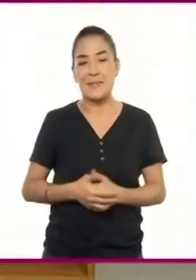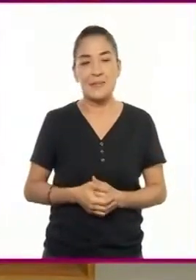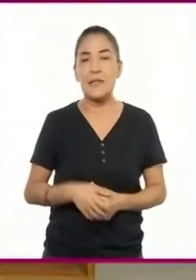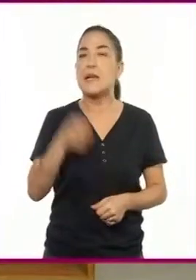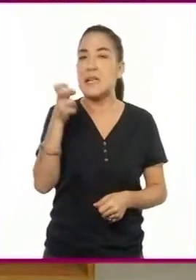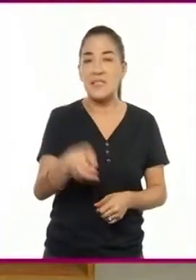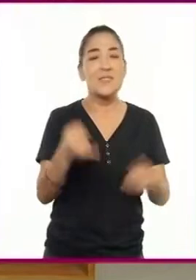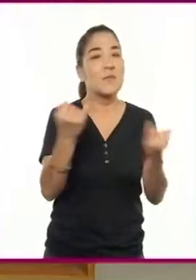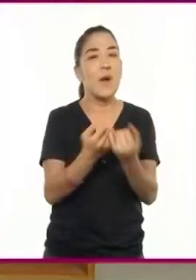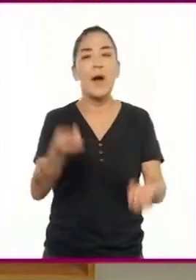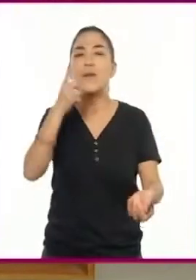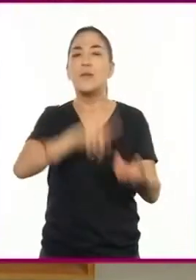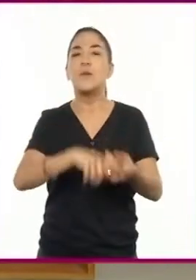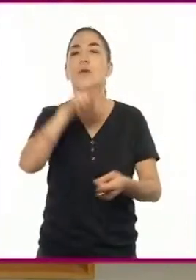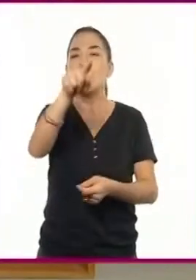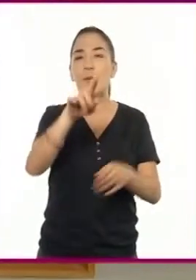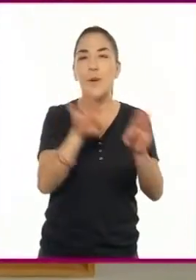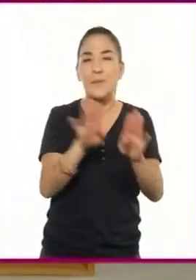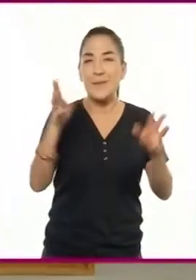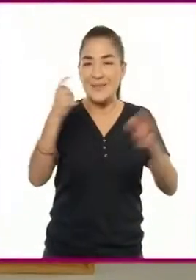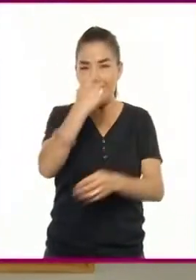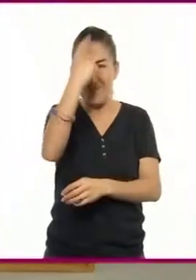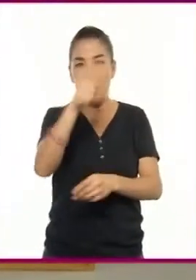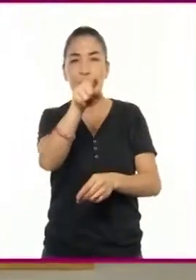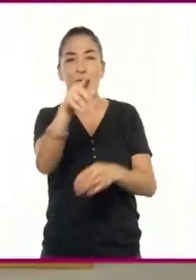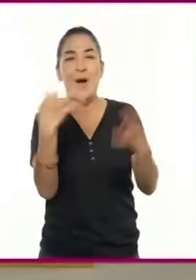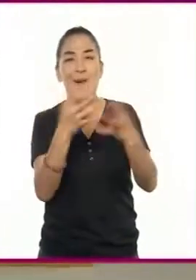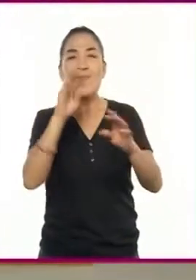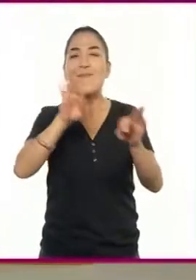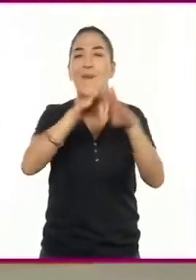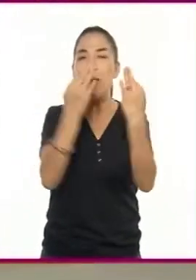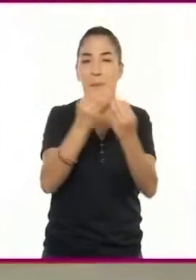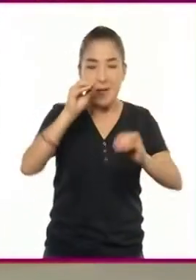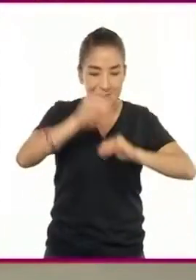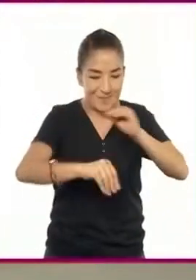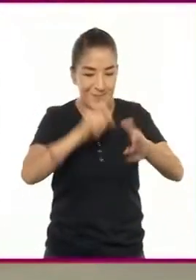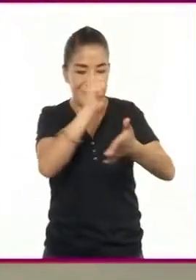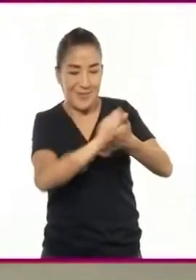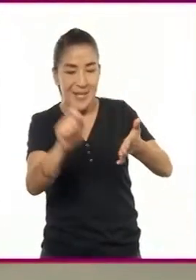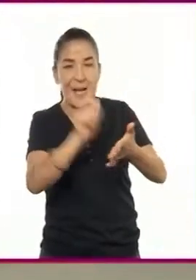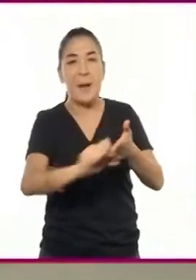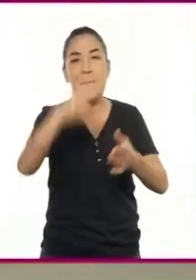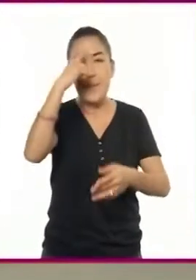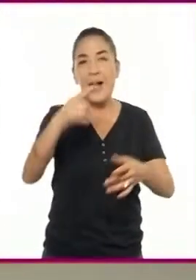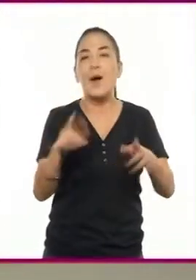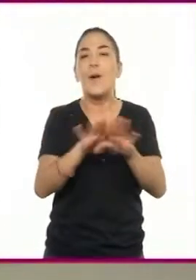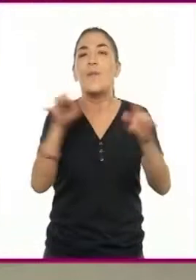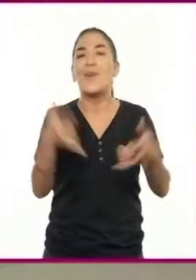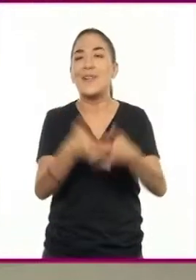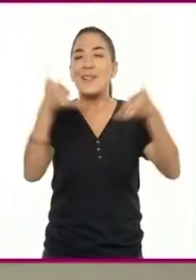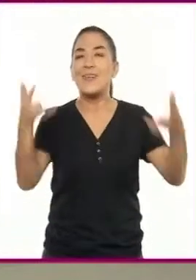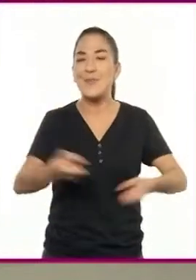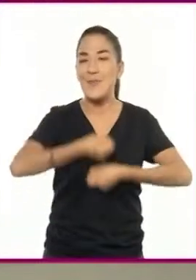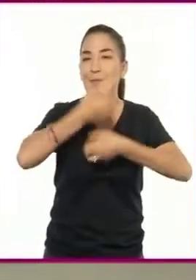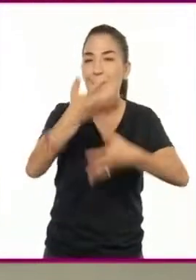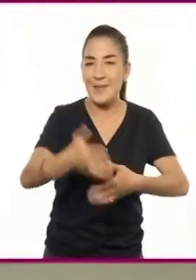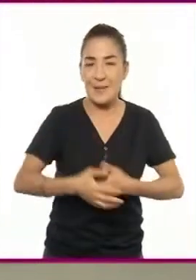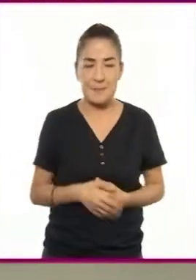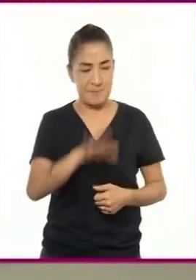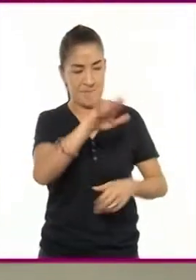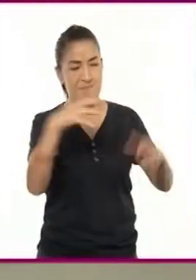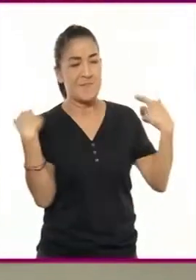escritor interno comenzará a descubrir su propio estilo y una nueva forma de contar historias. Maestra, tengo una duda.